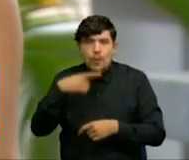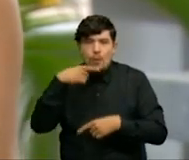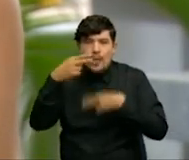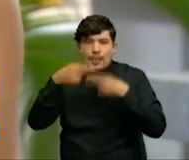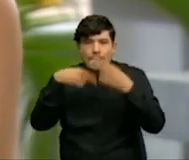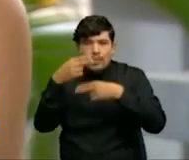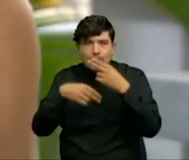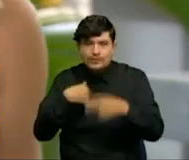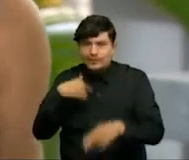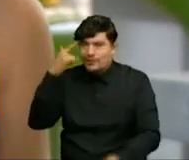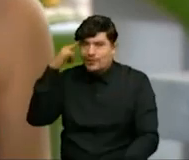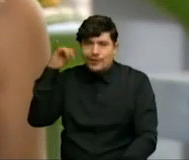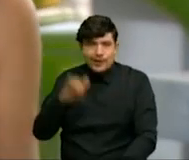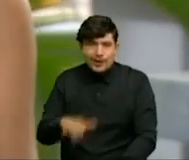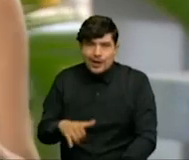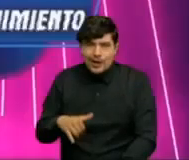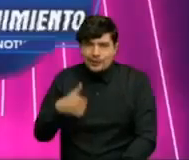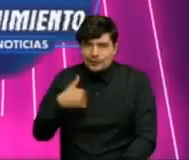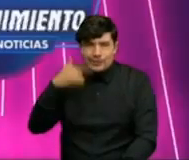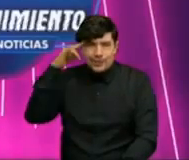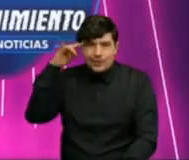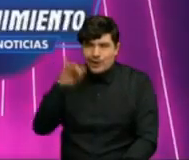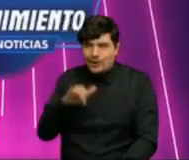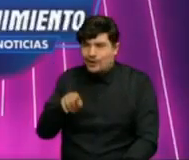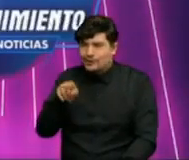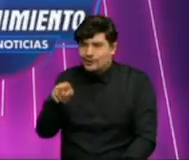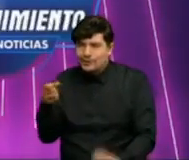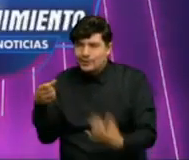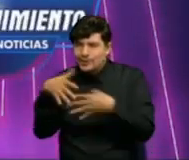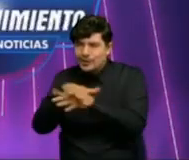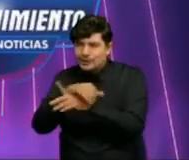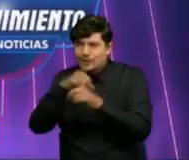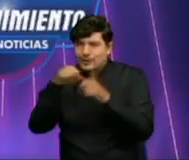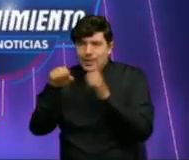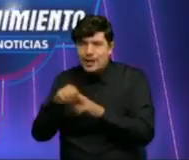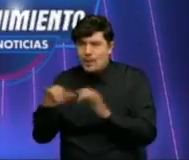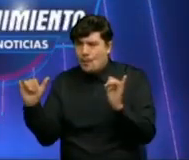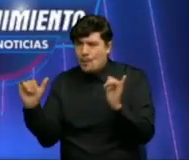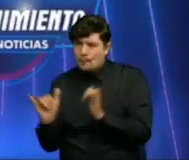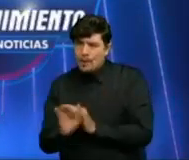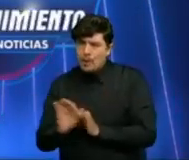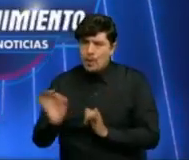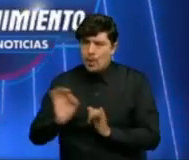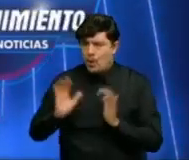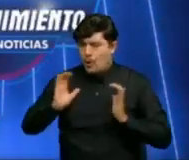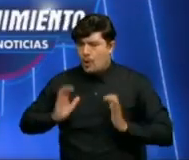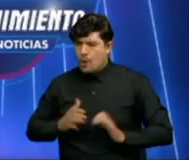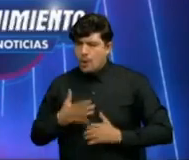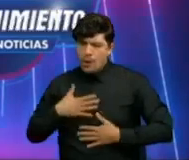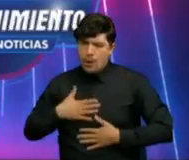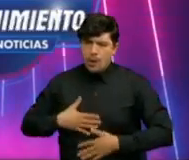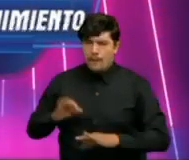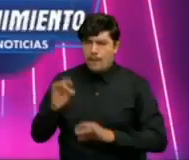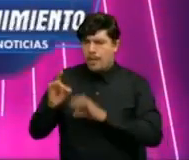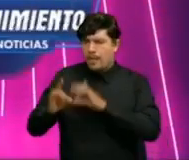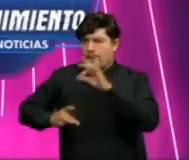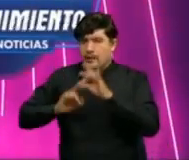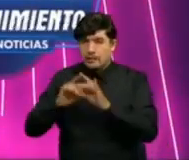porque no creo en el fitness de las redes sociales. Y es que empecé a darme cuenta que hay muchas personas que aparecían en las redes sociales